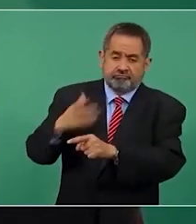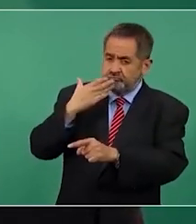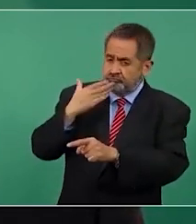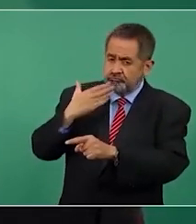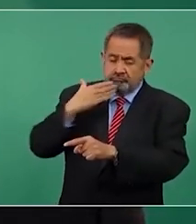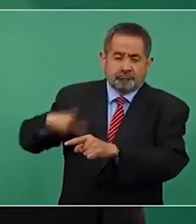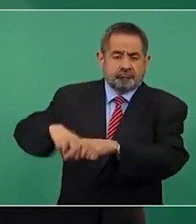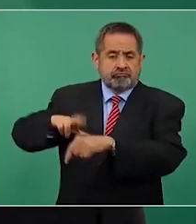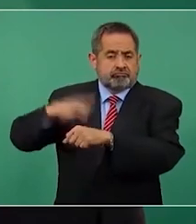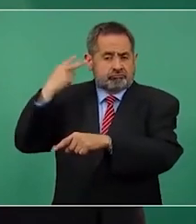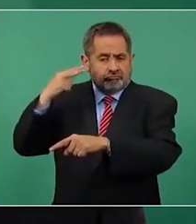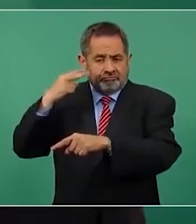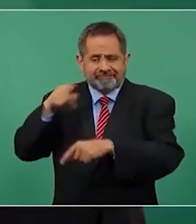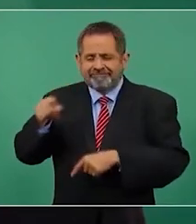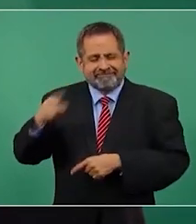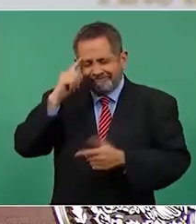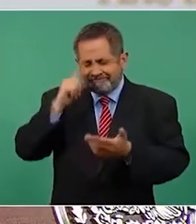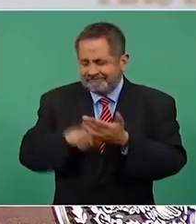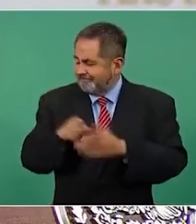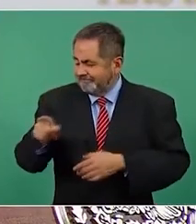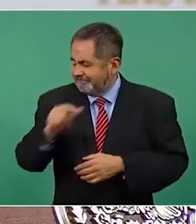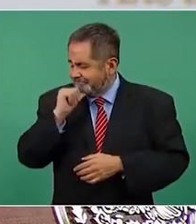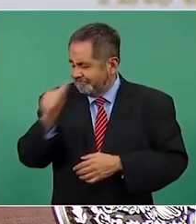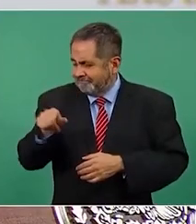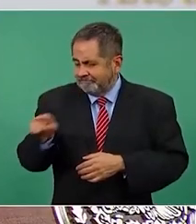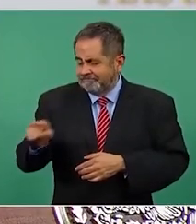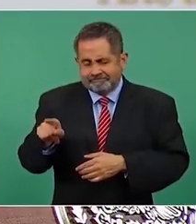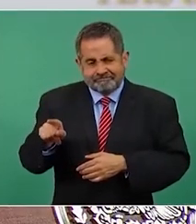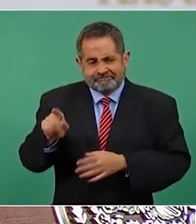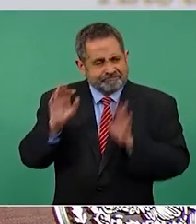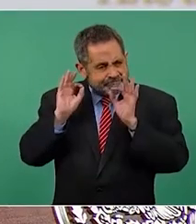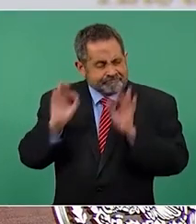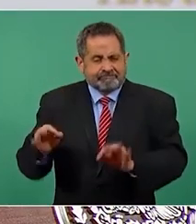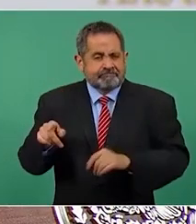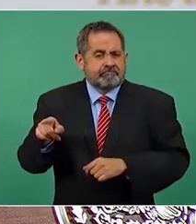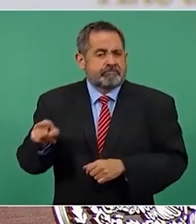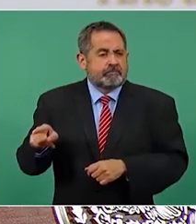que es incapaz de